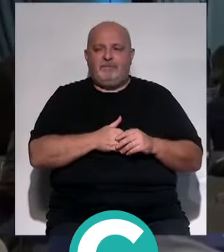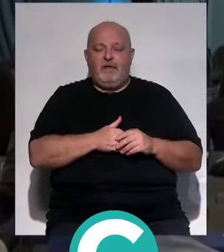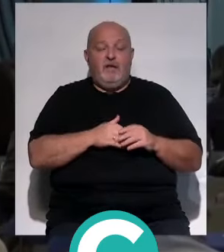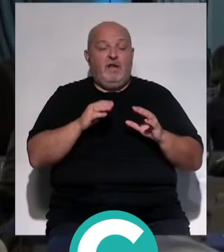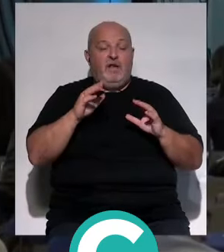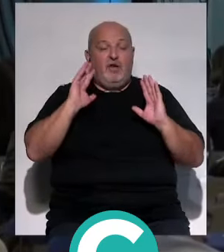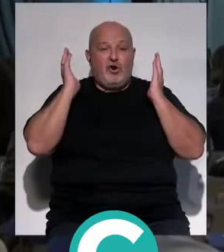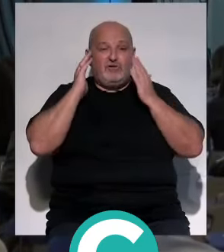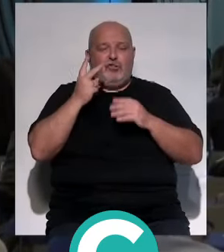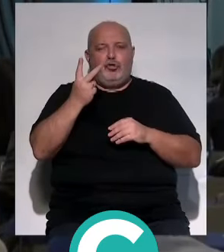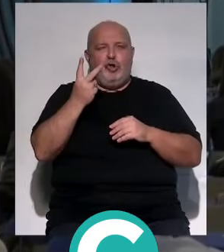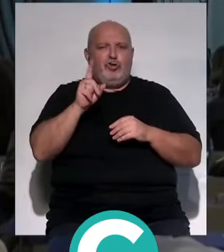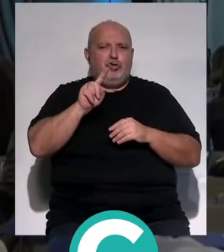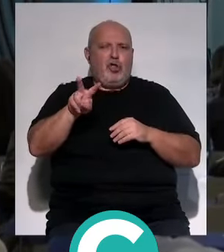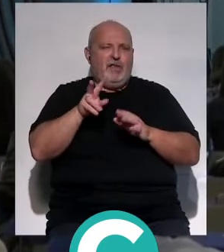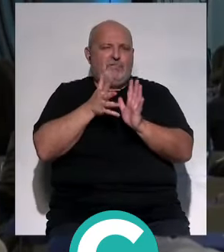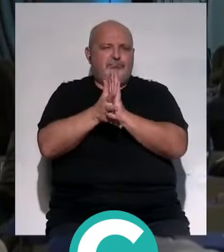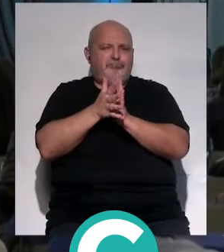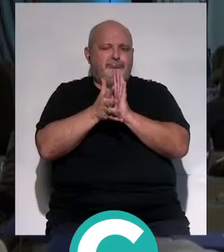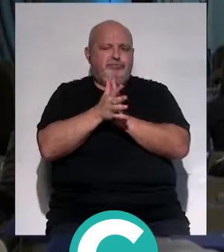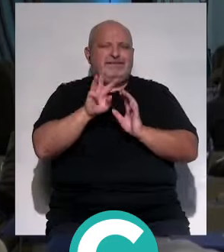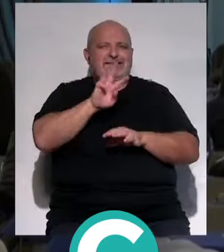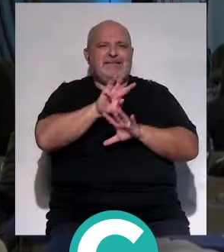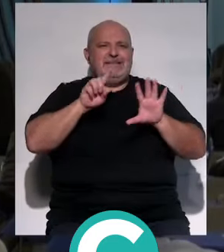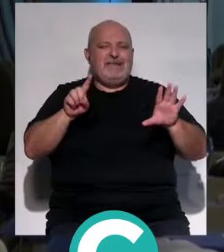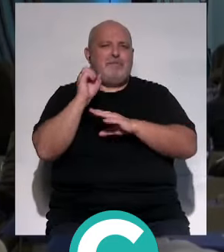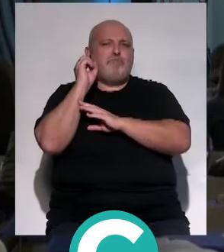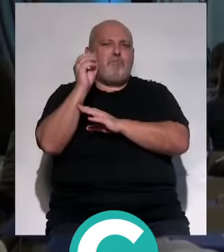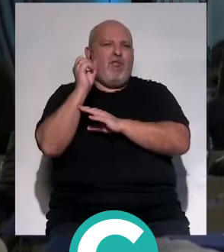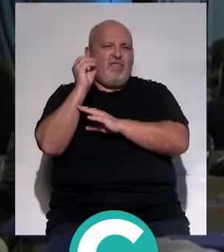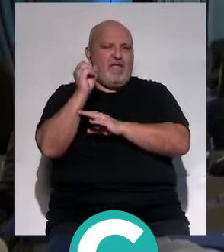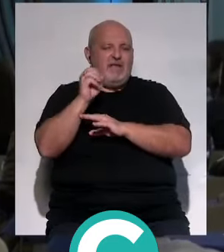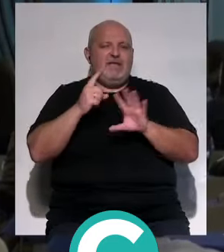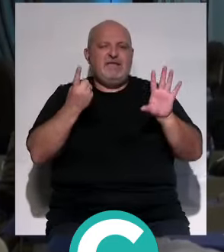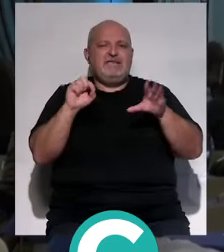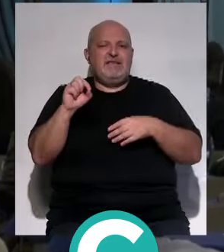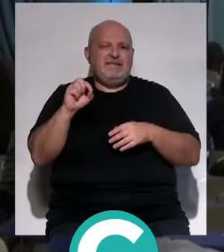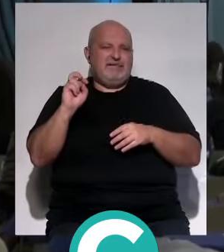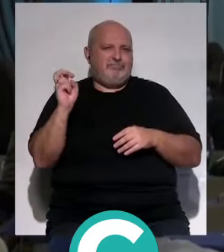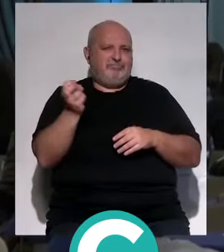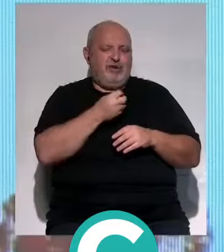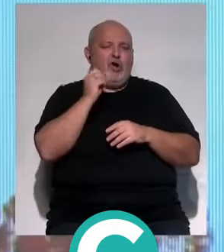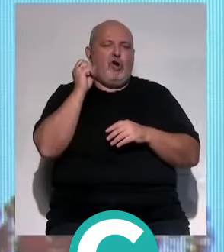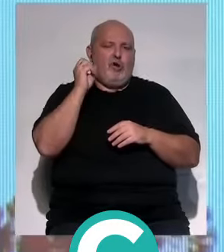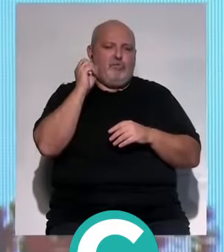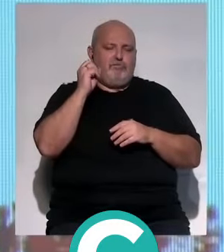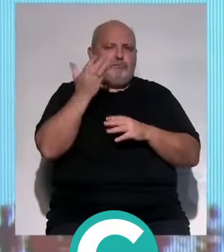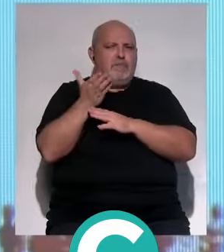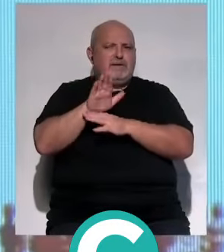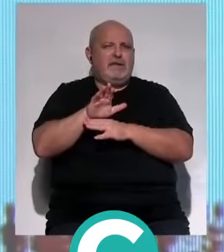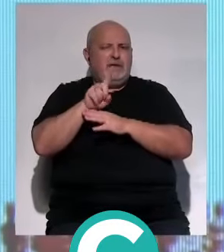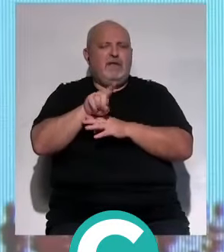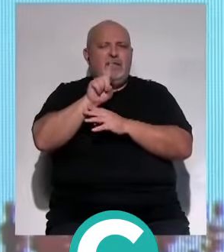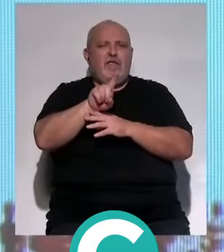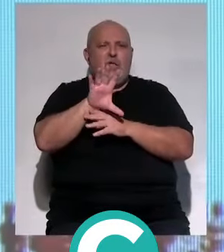Congreso ha acogido 12 sesiones de trabajo con 36 ponencias y 60 conferencias. Se han presentado